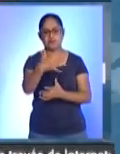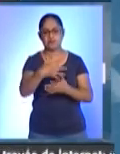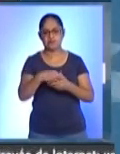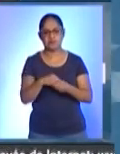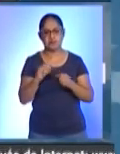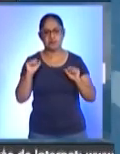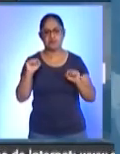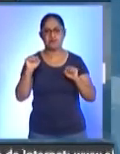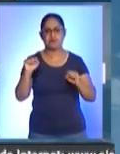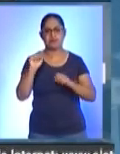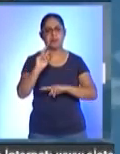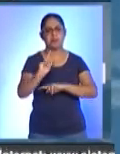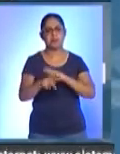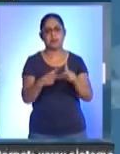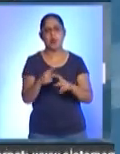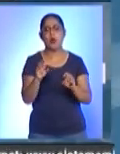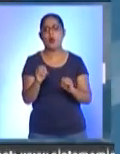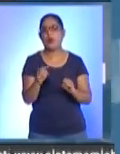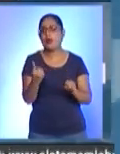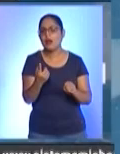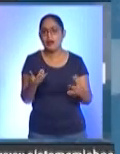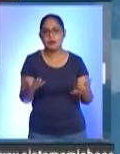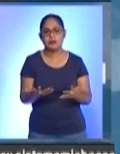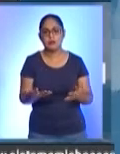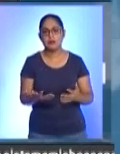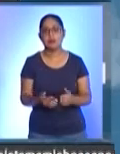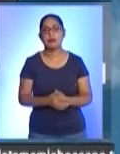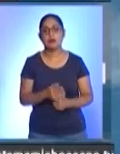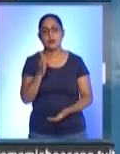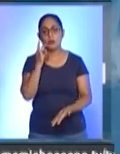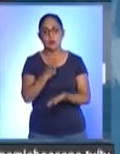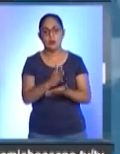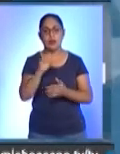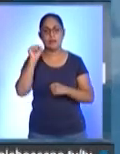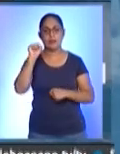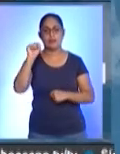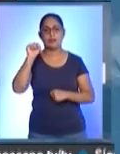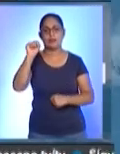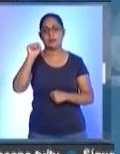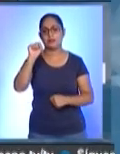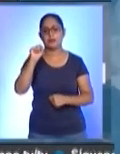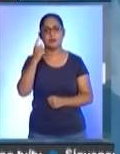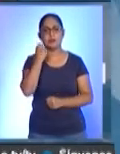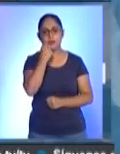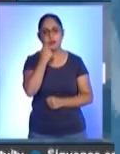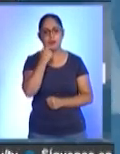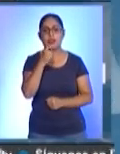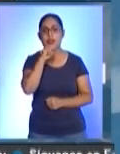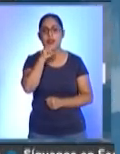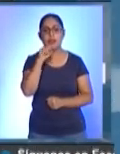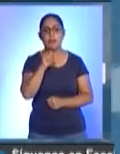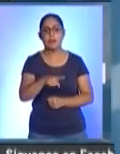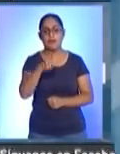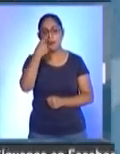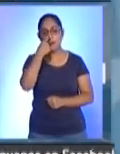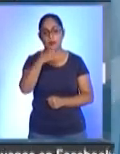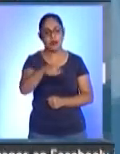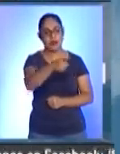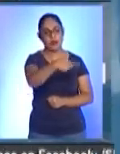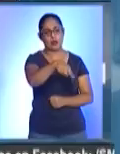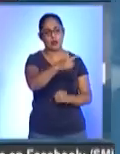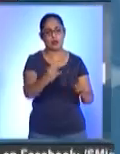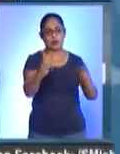y no solamente pues en sí hacer una marcha para asegurar la seguridad, sino más bien para que las